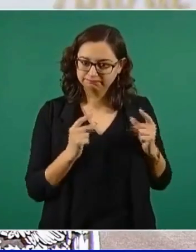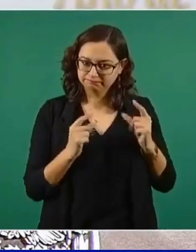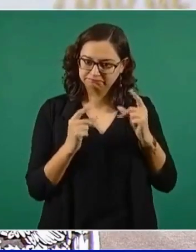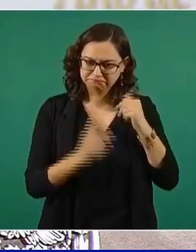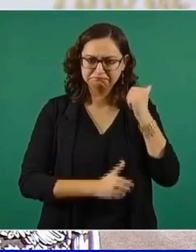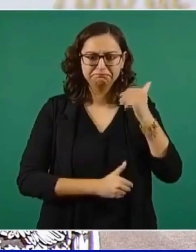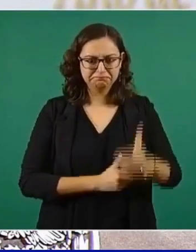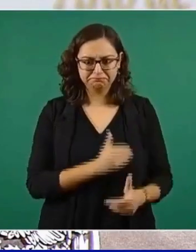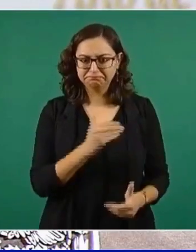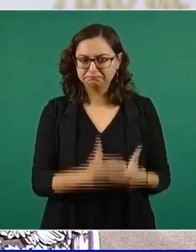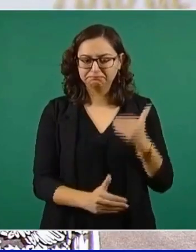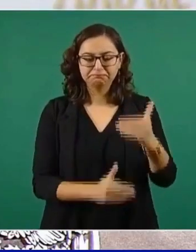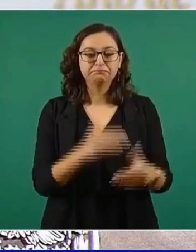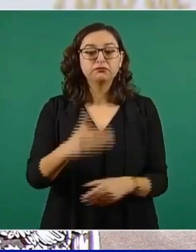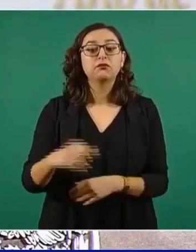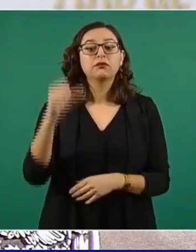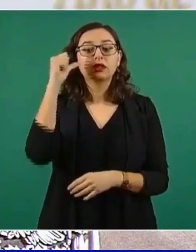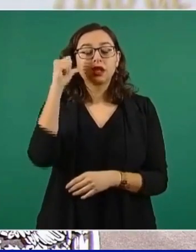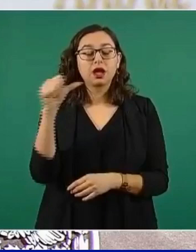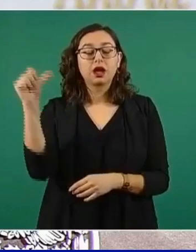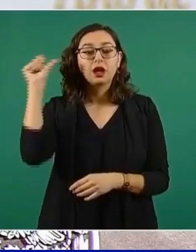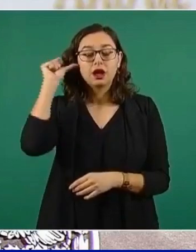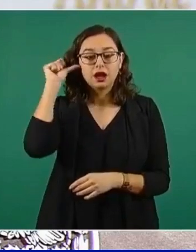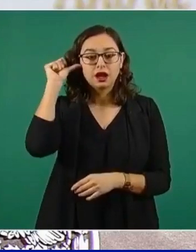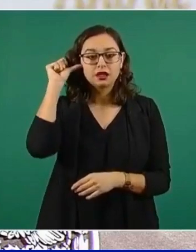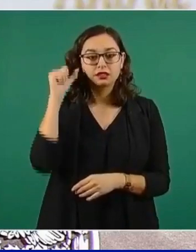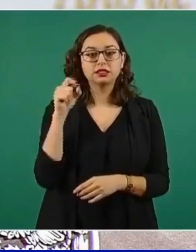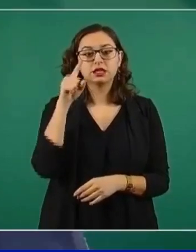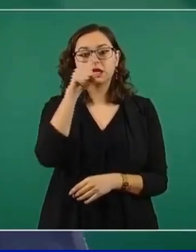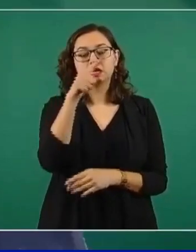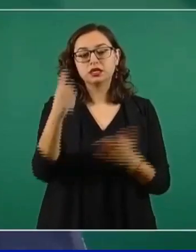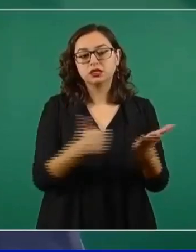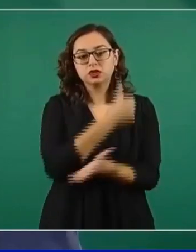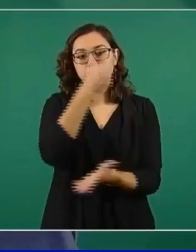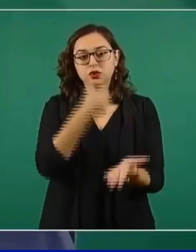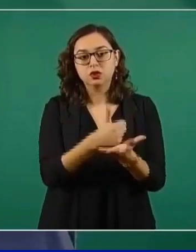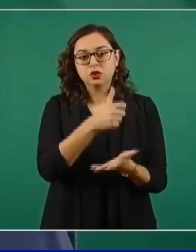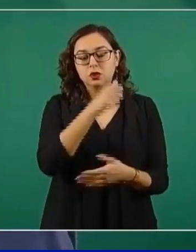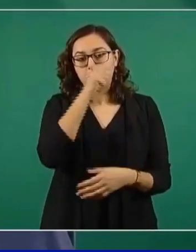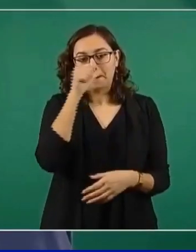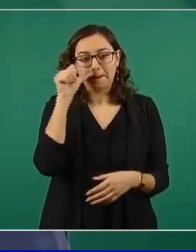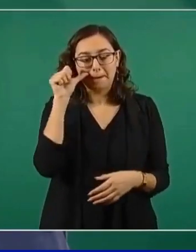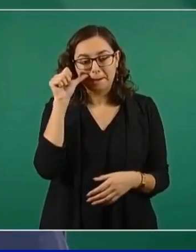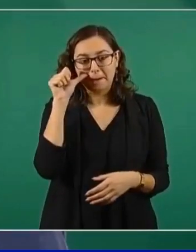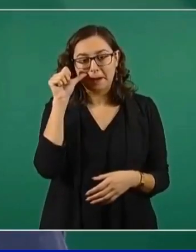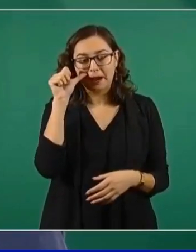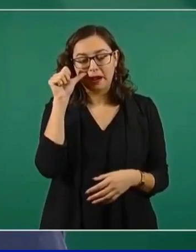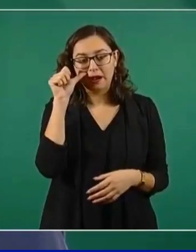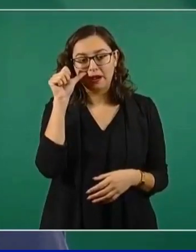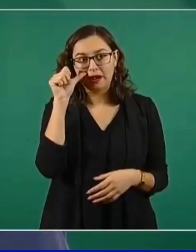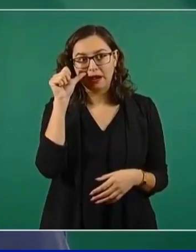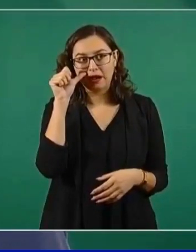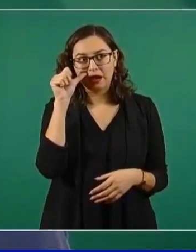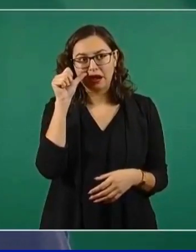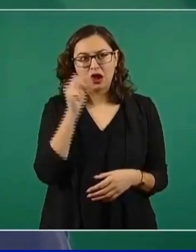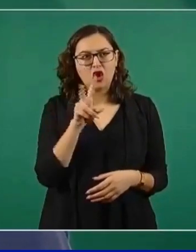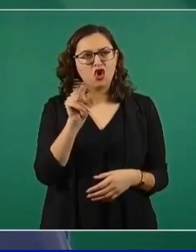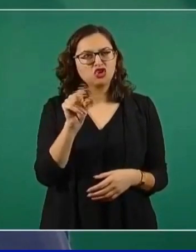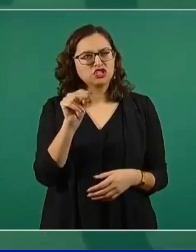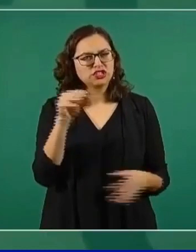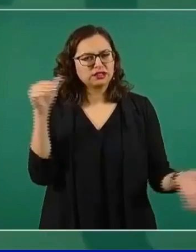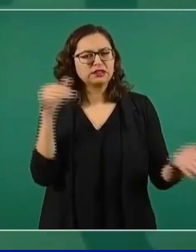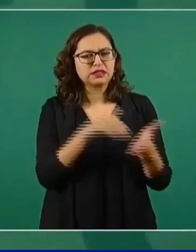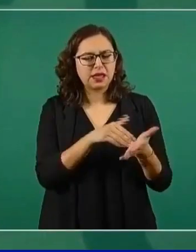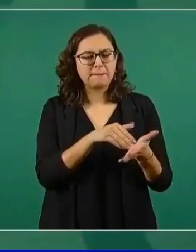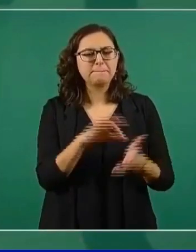avanzando. Ayer se aplicaron en Juárez otras 80 mil